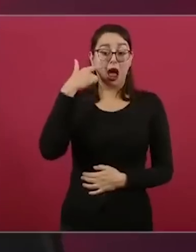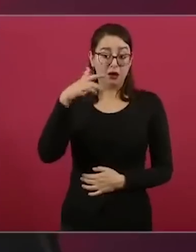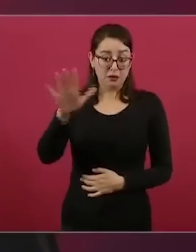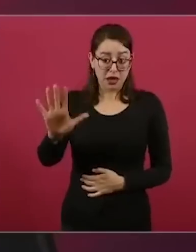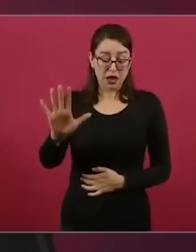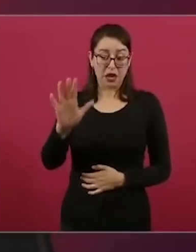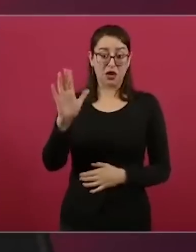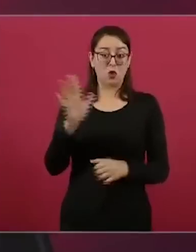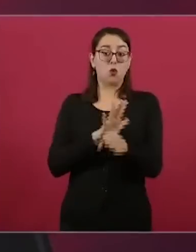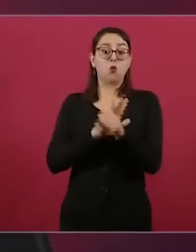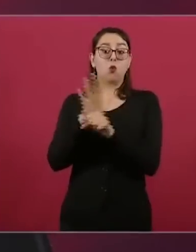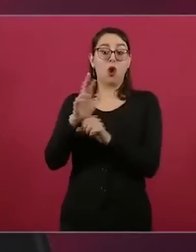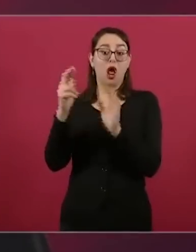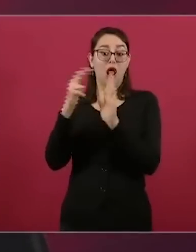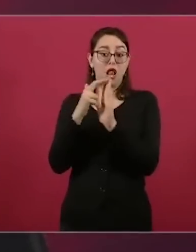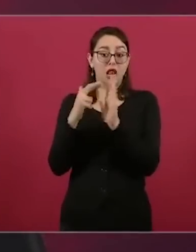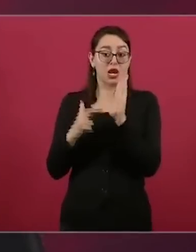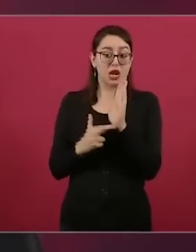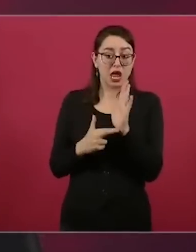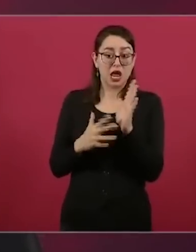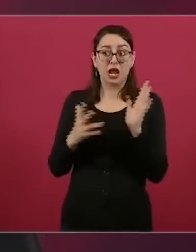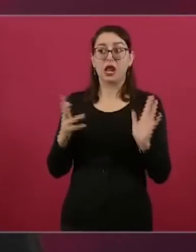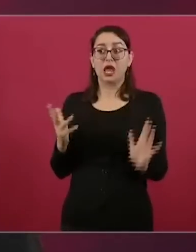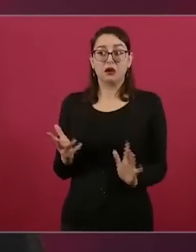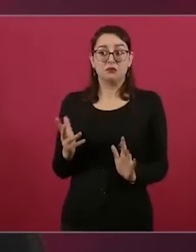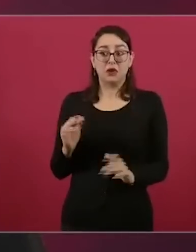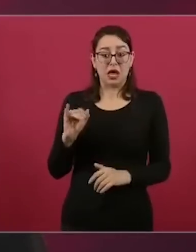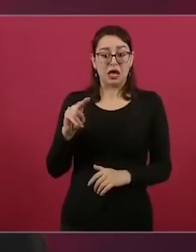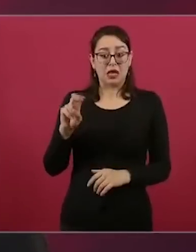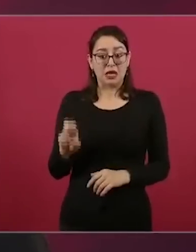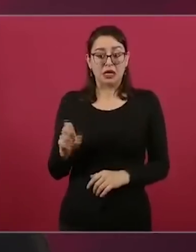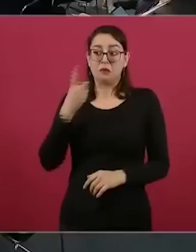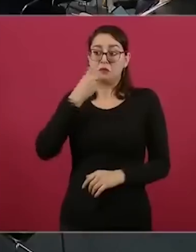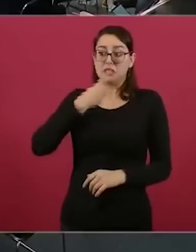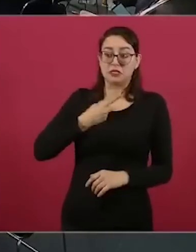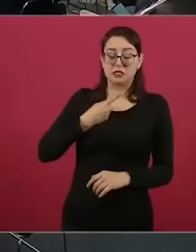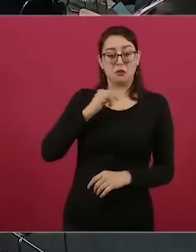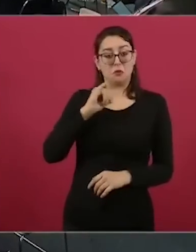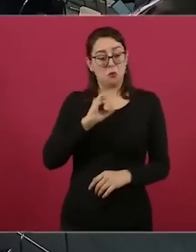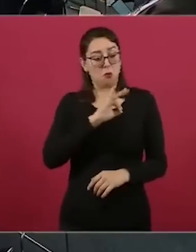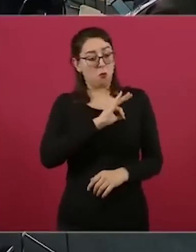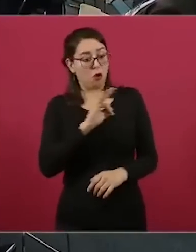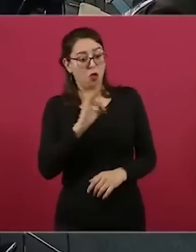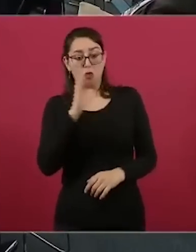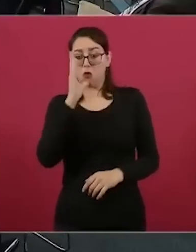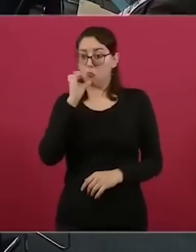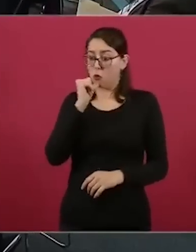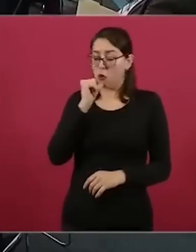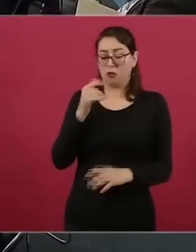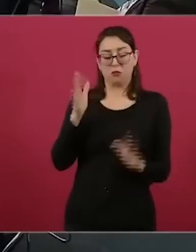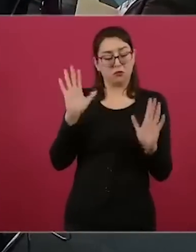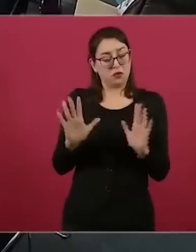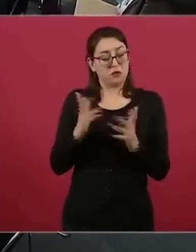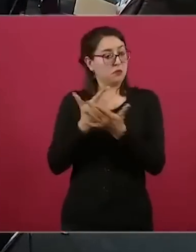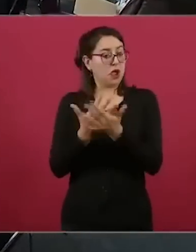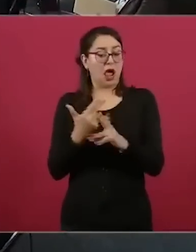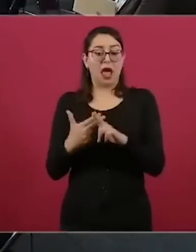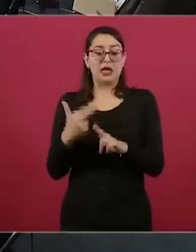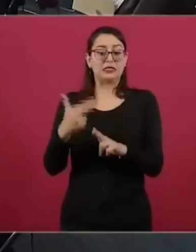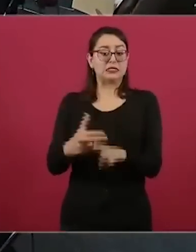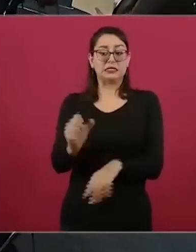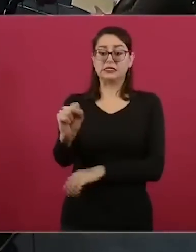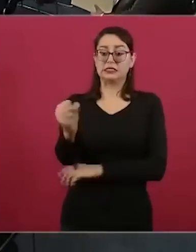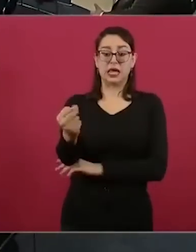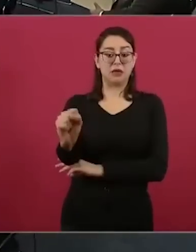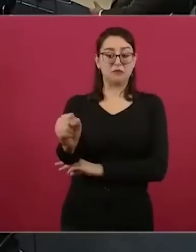pues vamos a tener que seguir hablando. ¿No se debe negar? ¿No se debe negar?